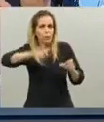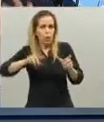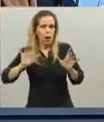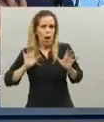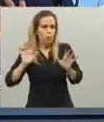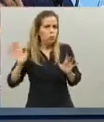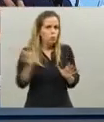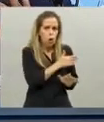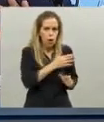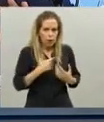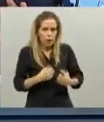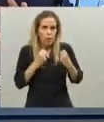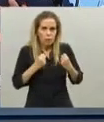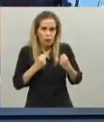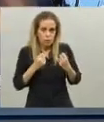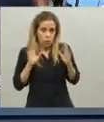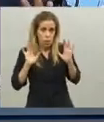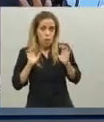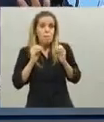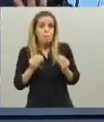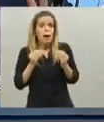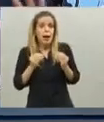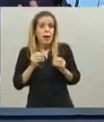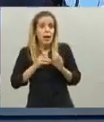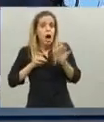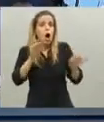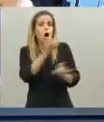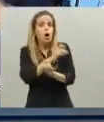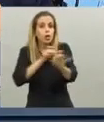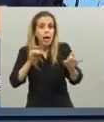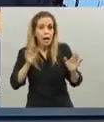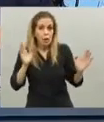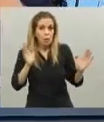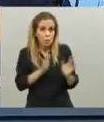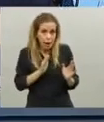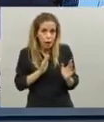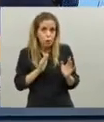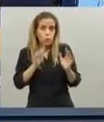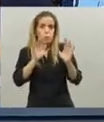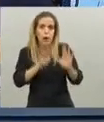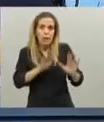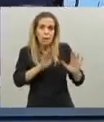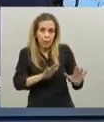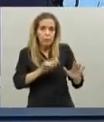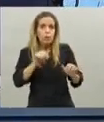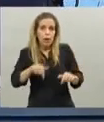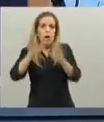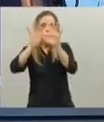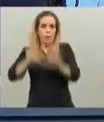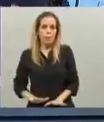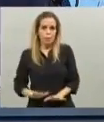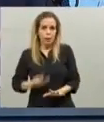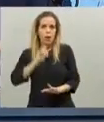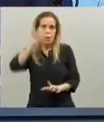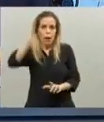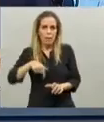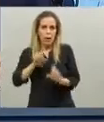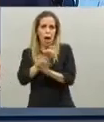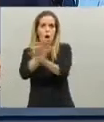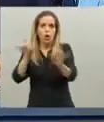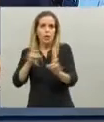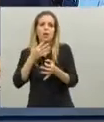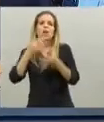dos cosas evitar que llegaran los contagios muy rápidamente y en segundo lugar prepararnos para cuando llegaran esa es la situación